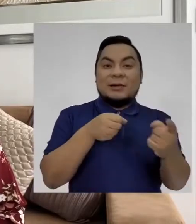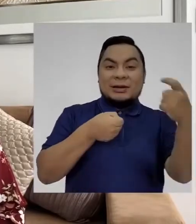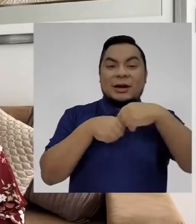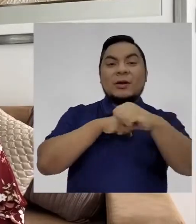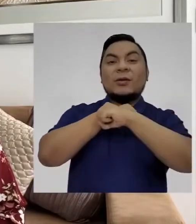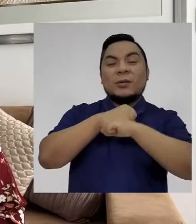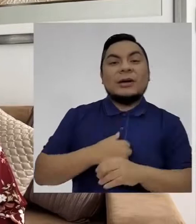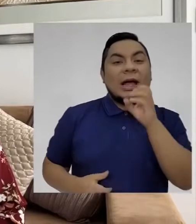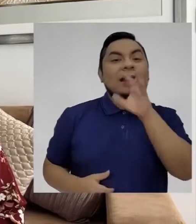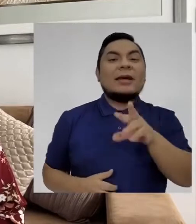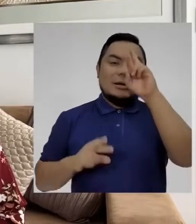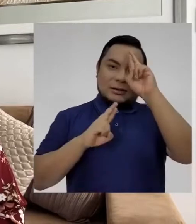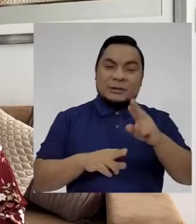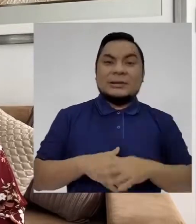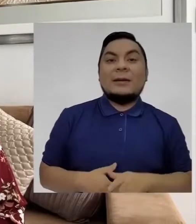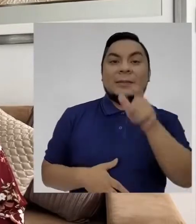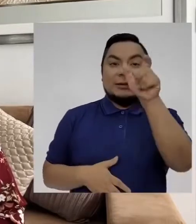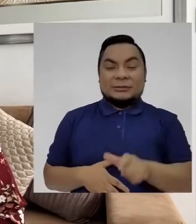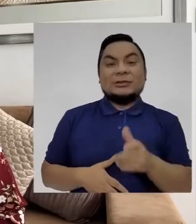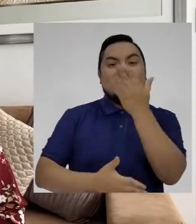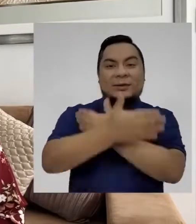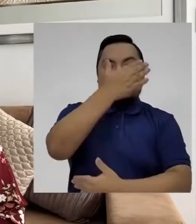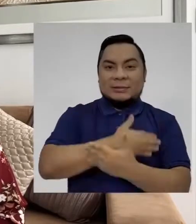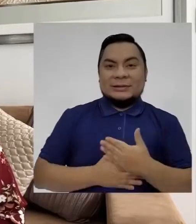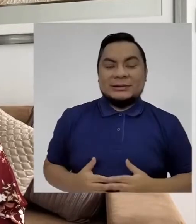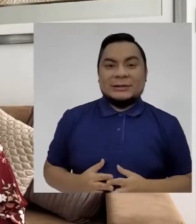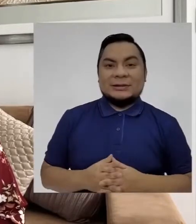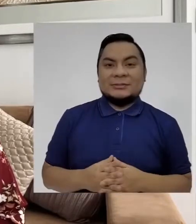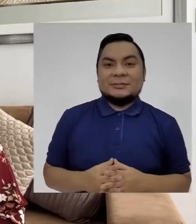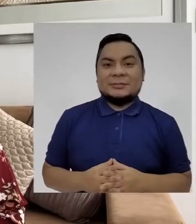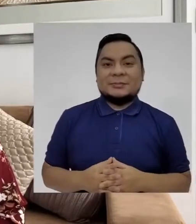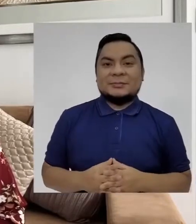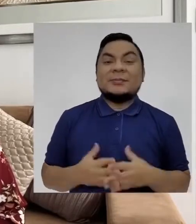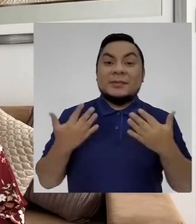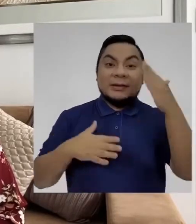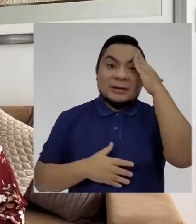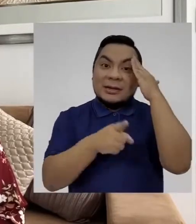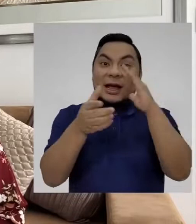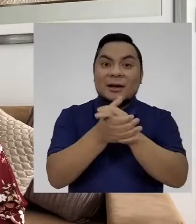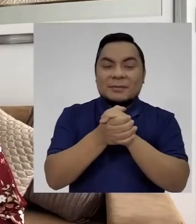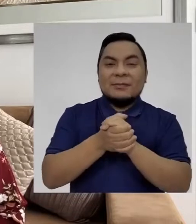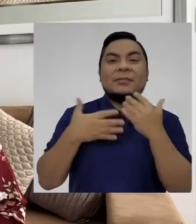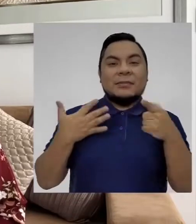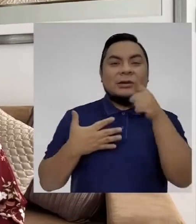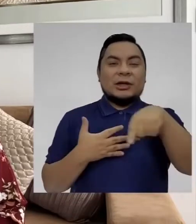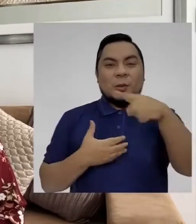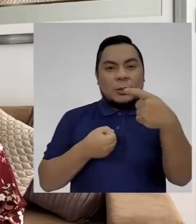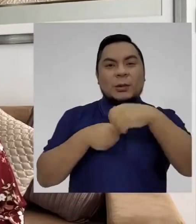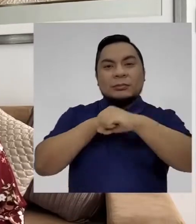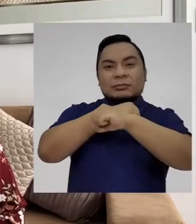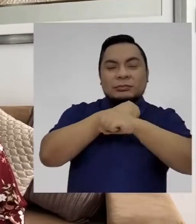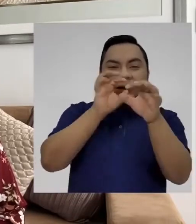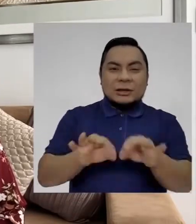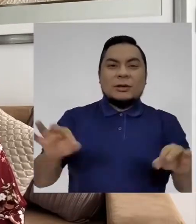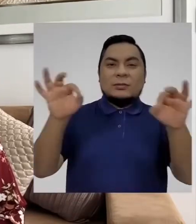se unió a la campaña Dígalo con Respeto, persona con discapacidad. Ya lo saben, amigos. Ayúdenos a